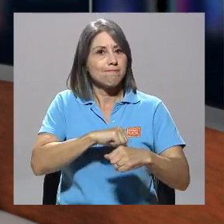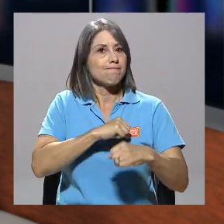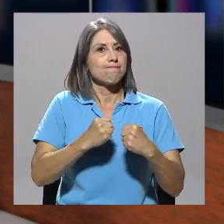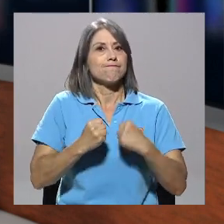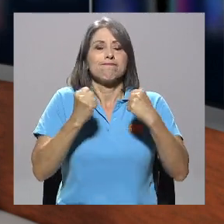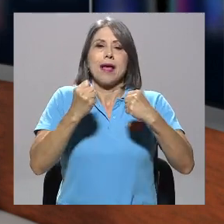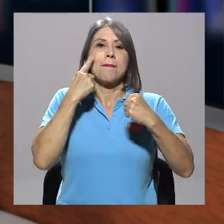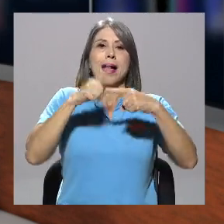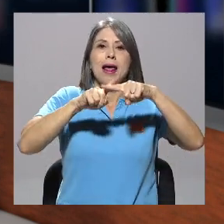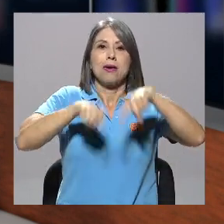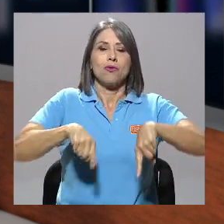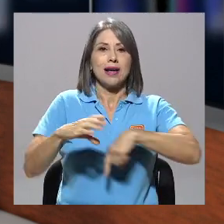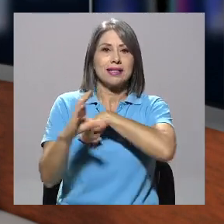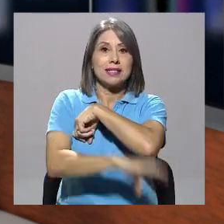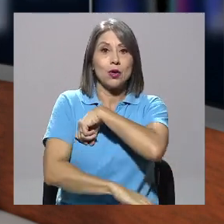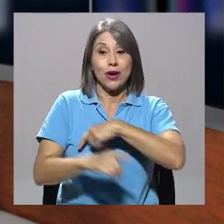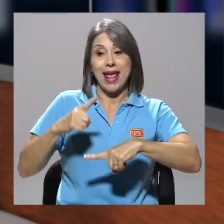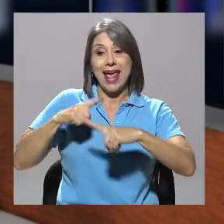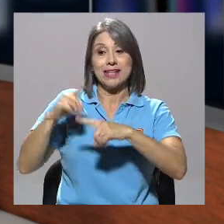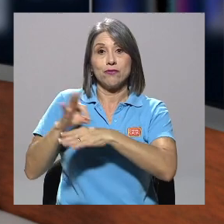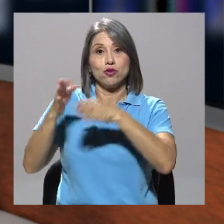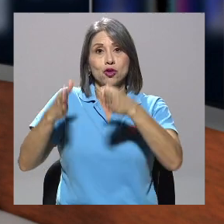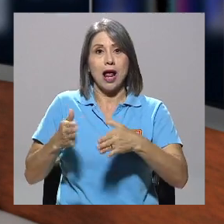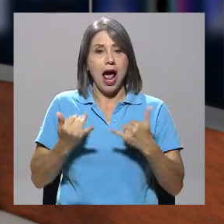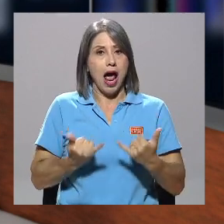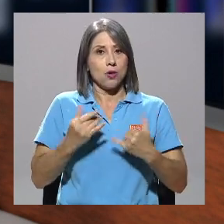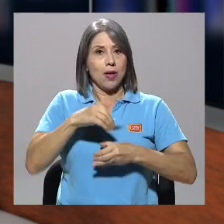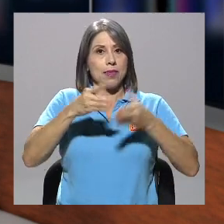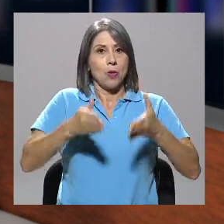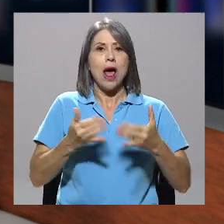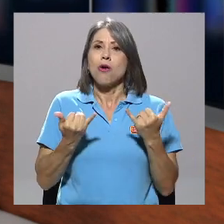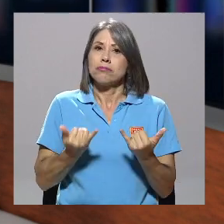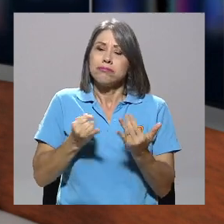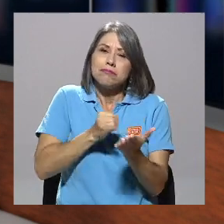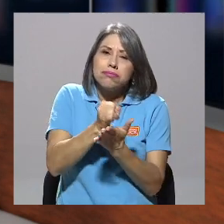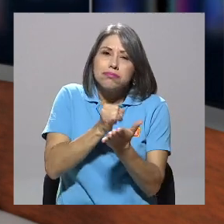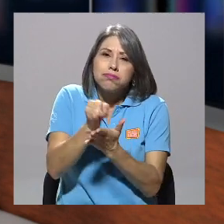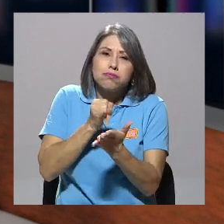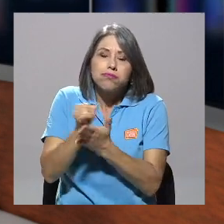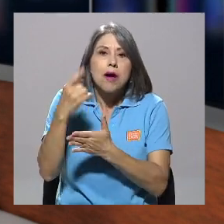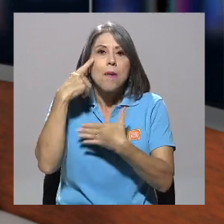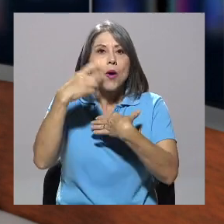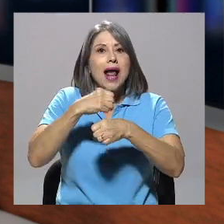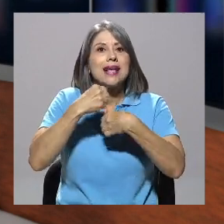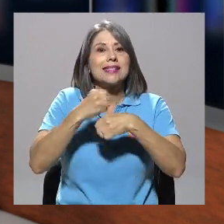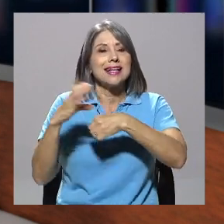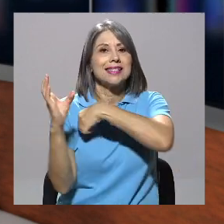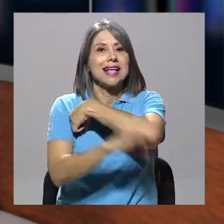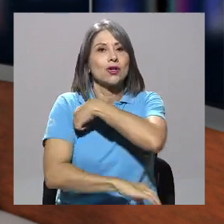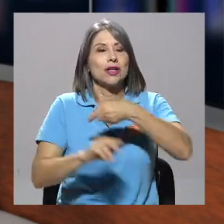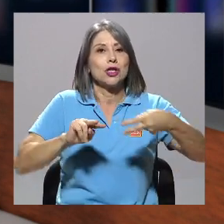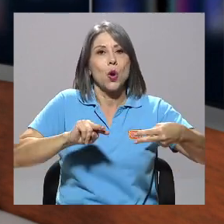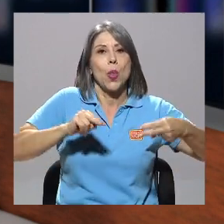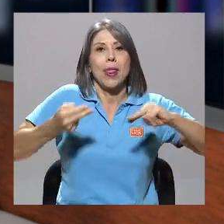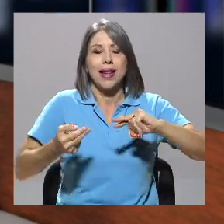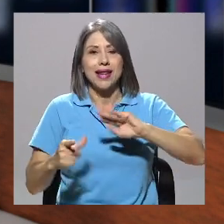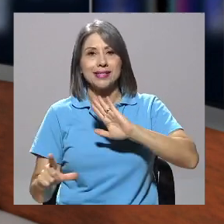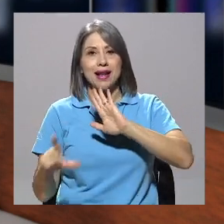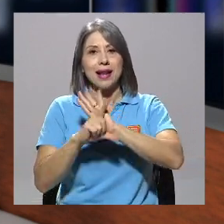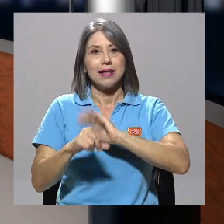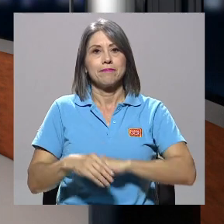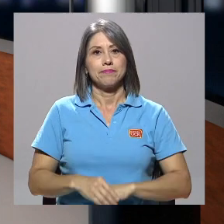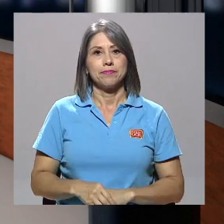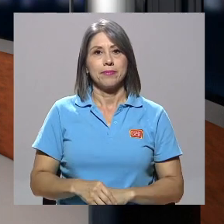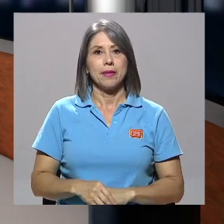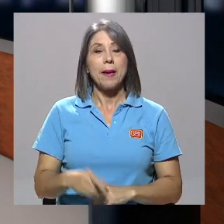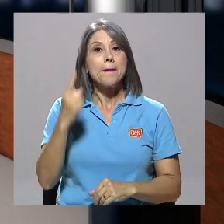razón por la cual el exfuncionario y actual diputado está siendo investigado por ejecutar sanciones contrarias a la ley.